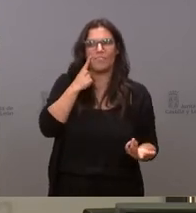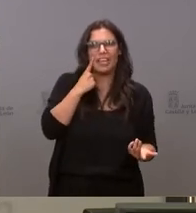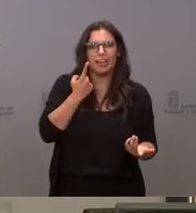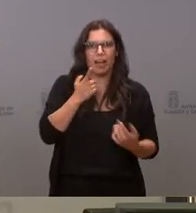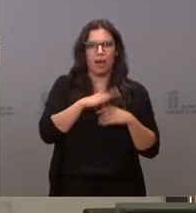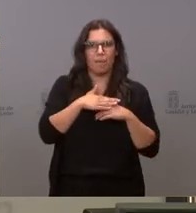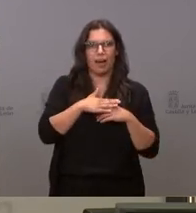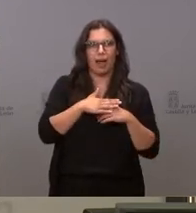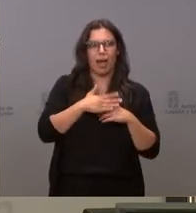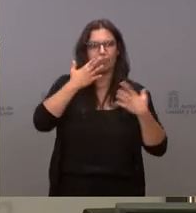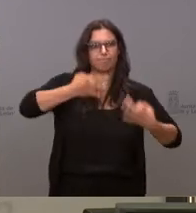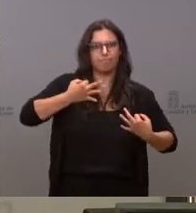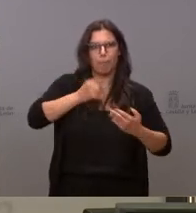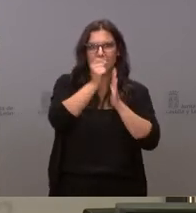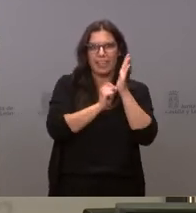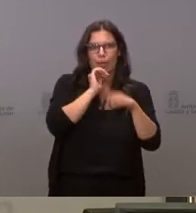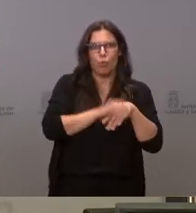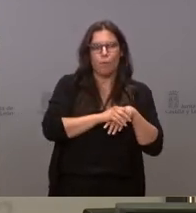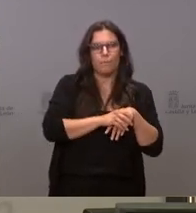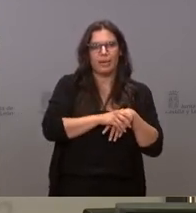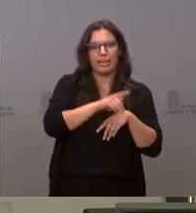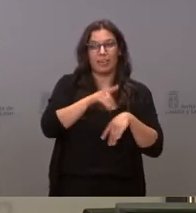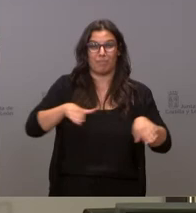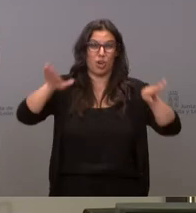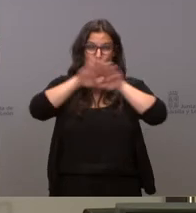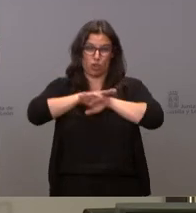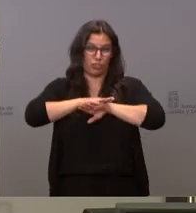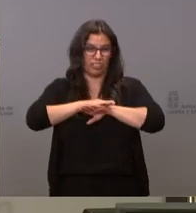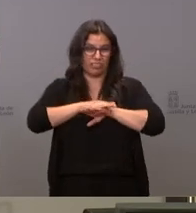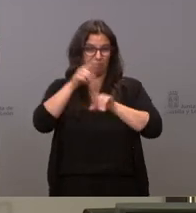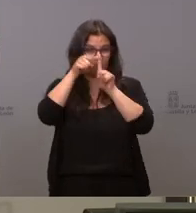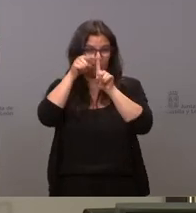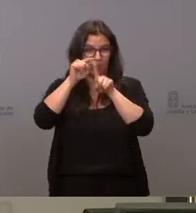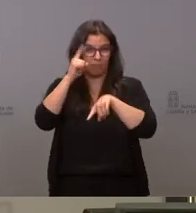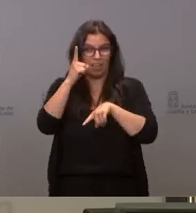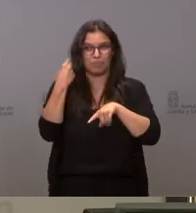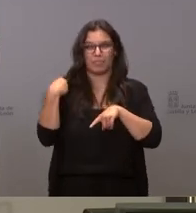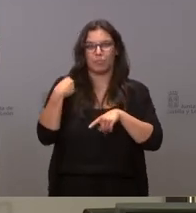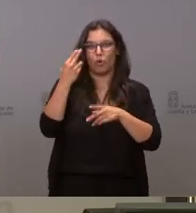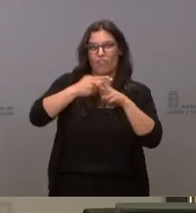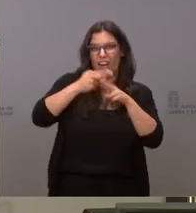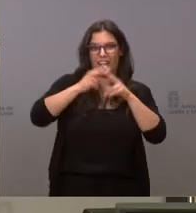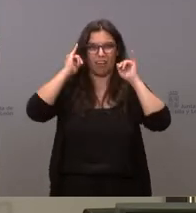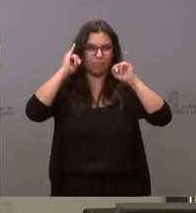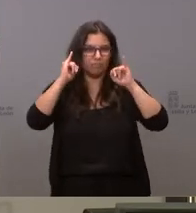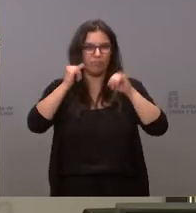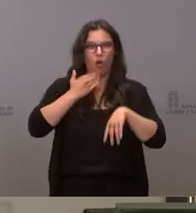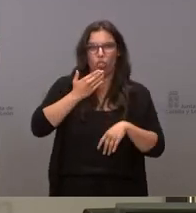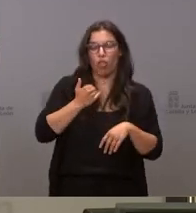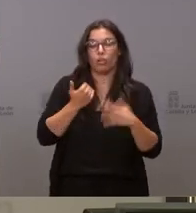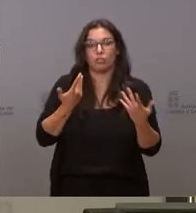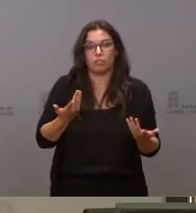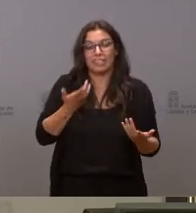cumplimiento de las medidas por las noches y en los locales de ocio nocturno y si se